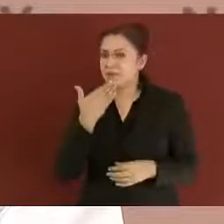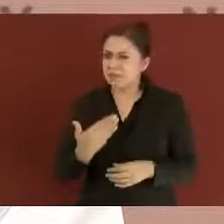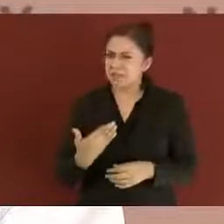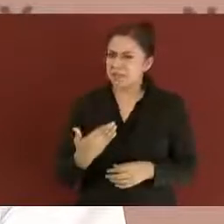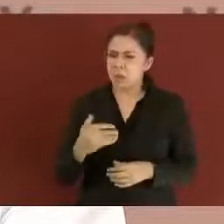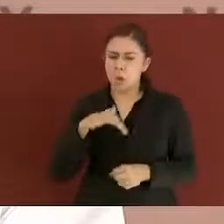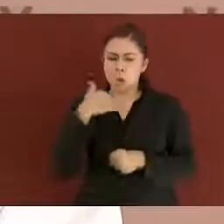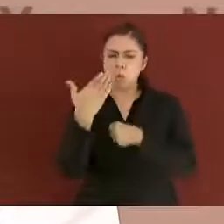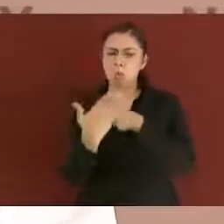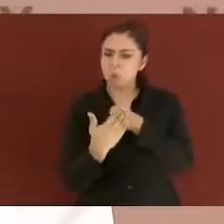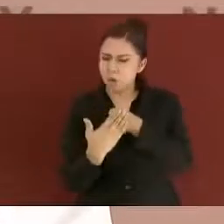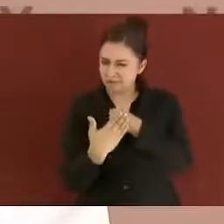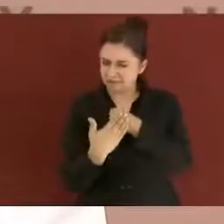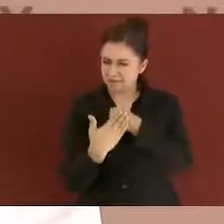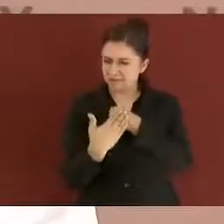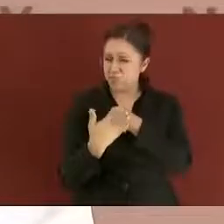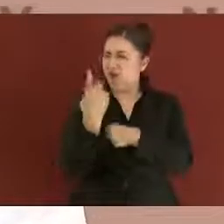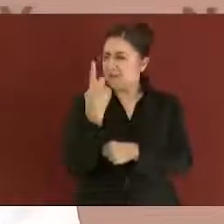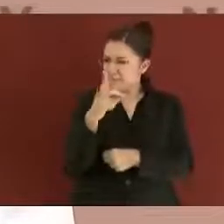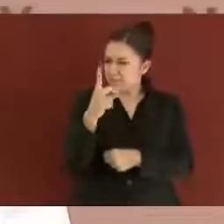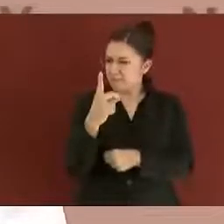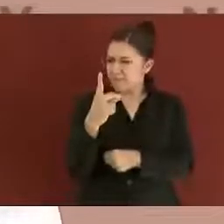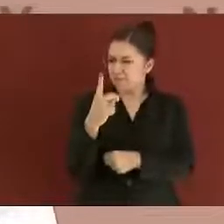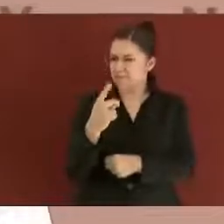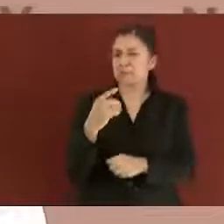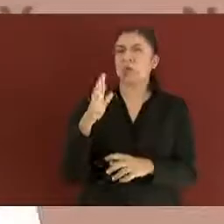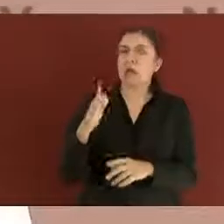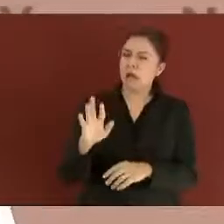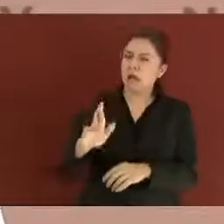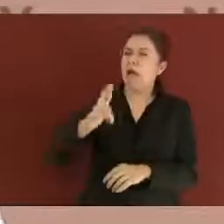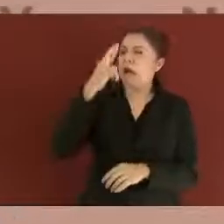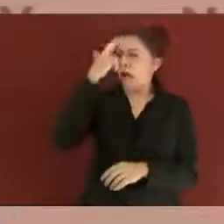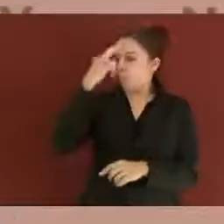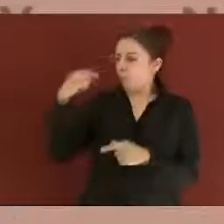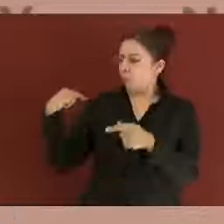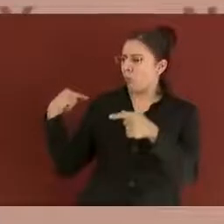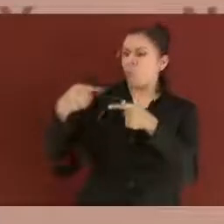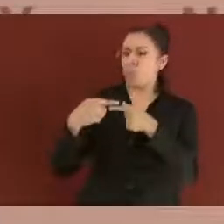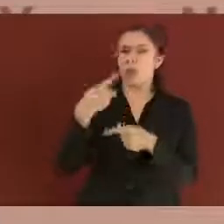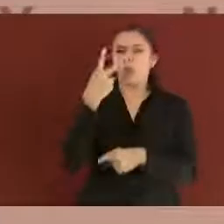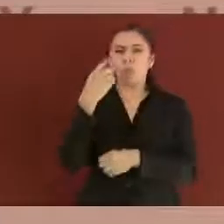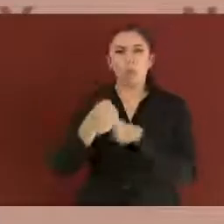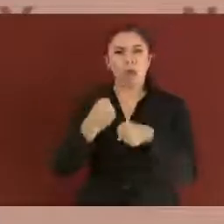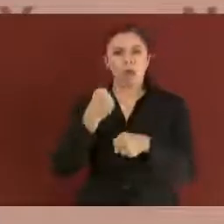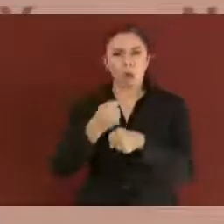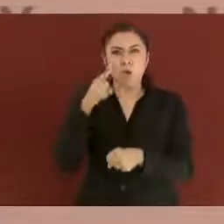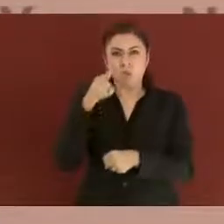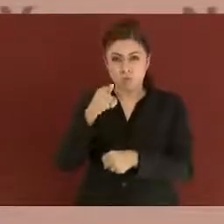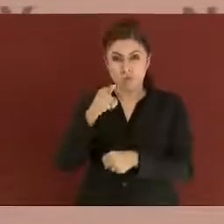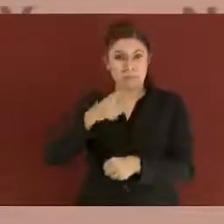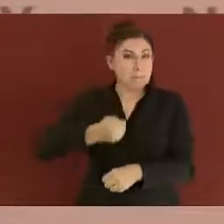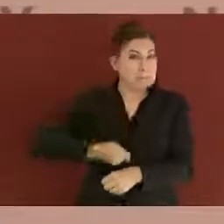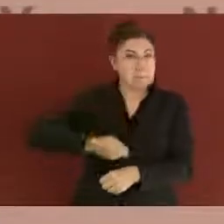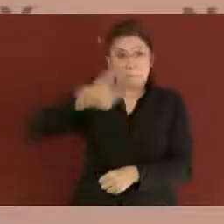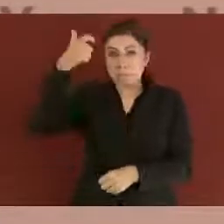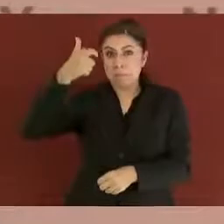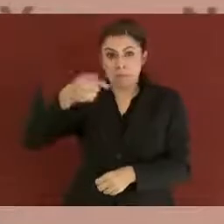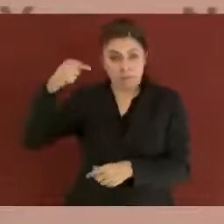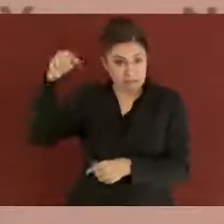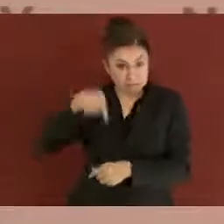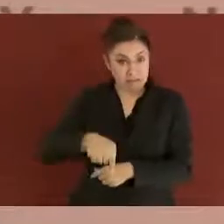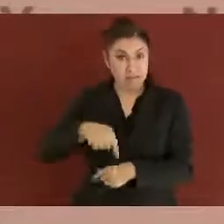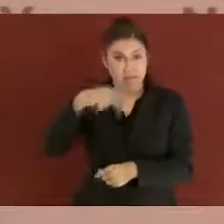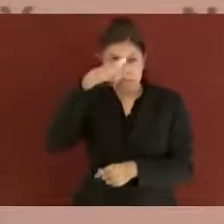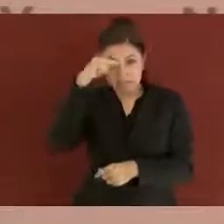usted, ya con la investidura de presidente de la República, realizó su primera gira de trabajo por Nayarit. Desde